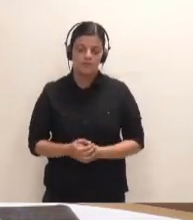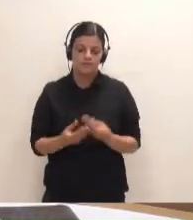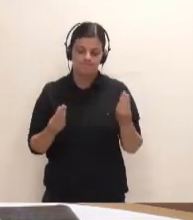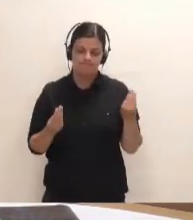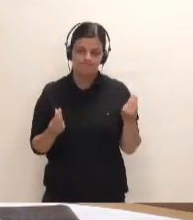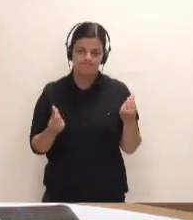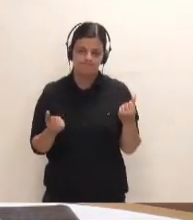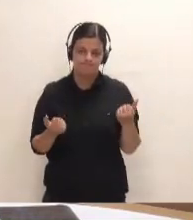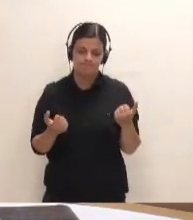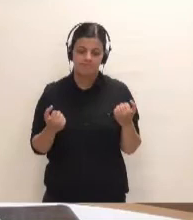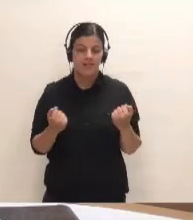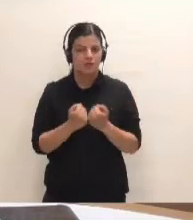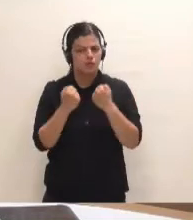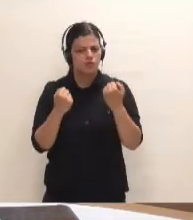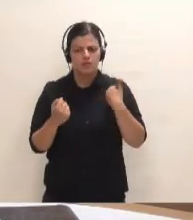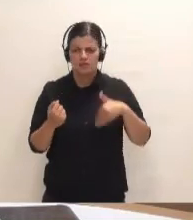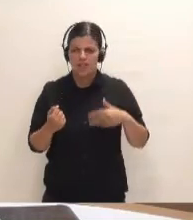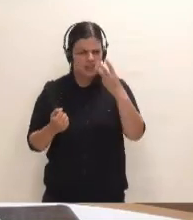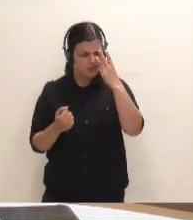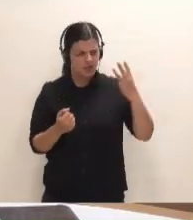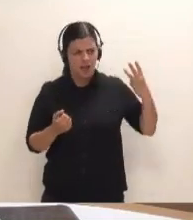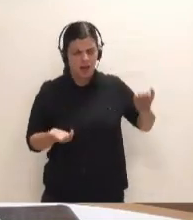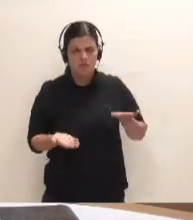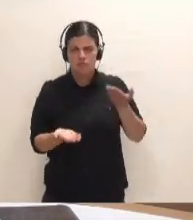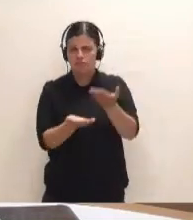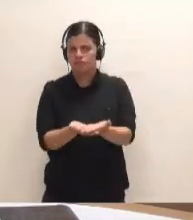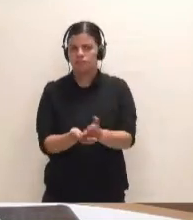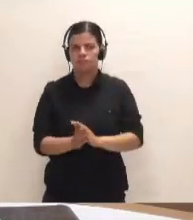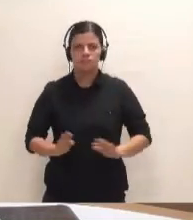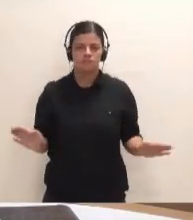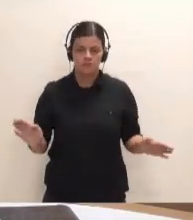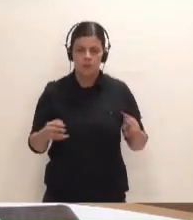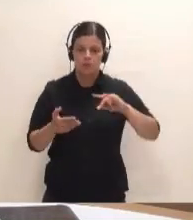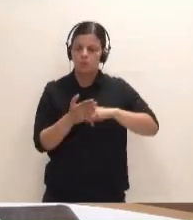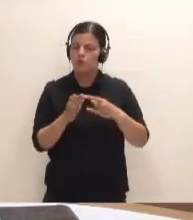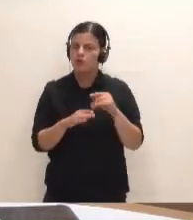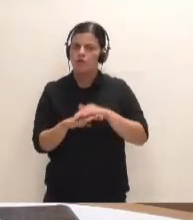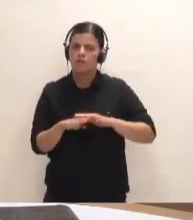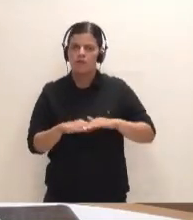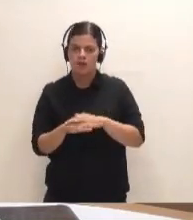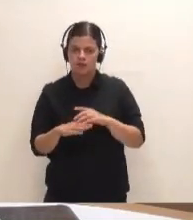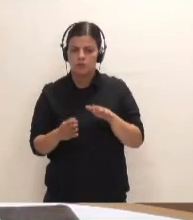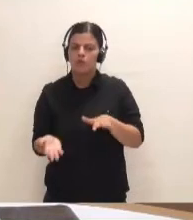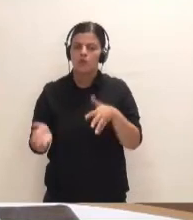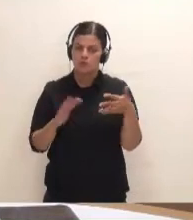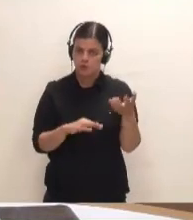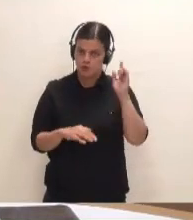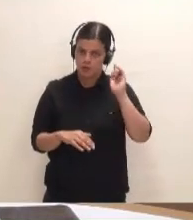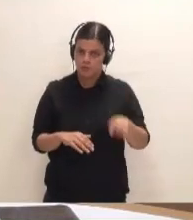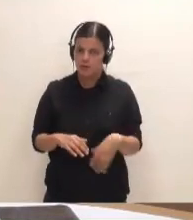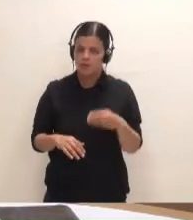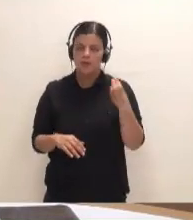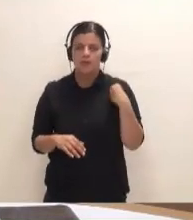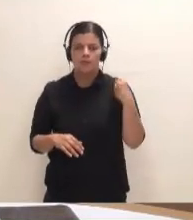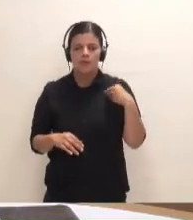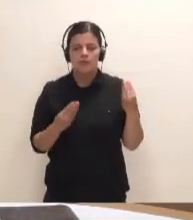Actuaciones que estaban encima de la mesa hace tres años, con proyectos básicos, o incluso proyectos de ejecución, como es el caso de la